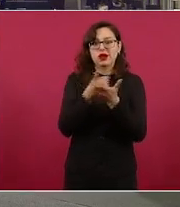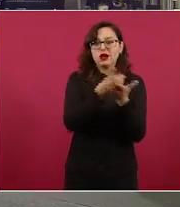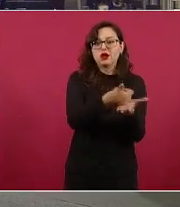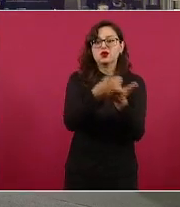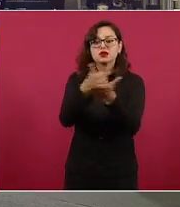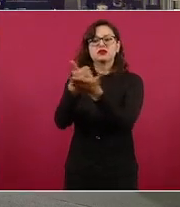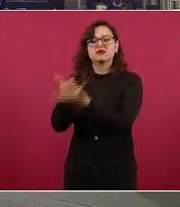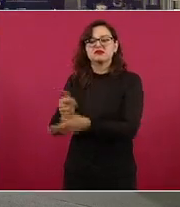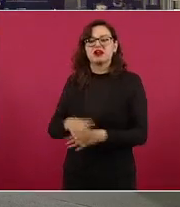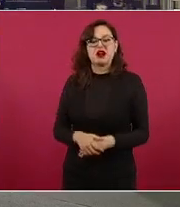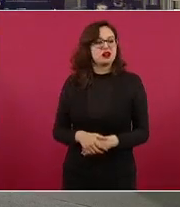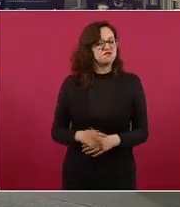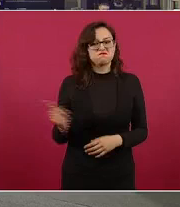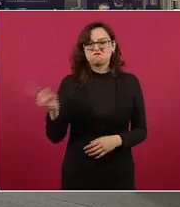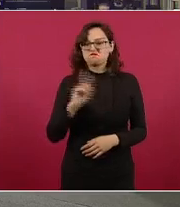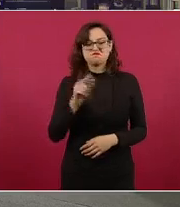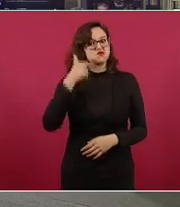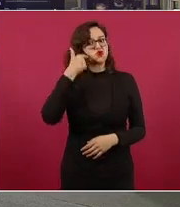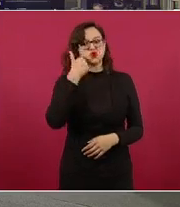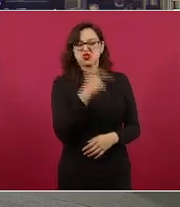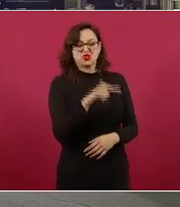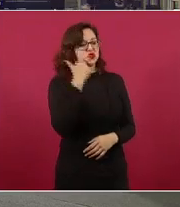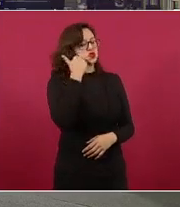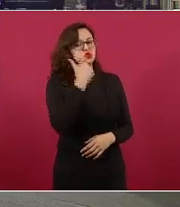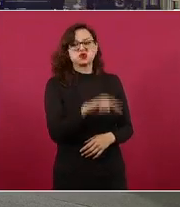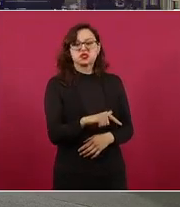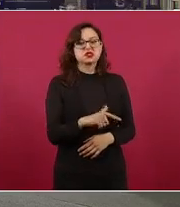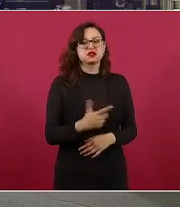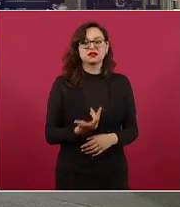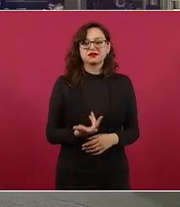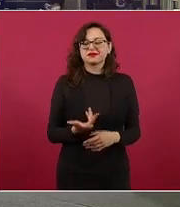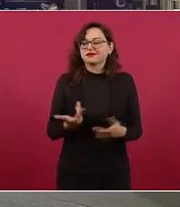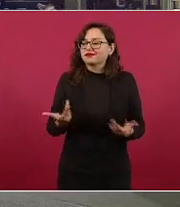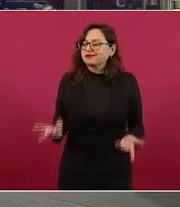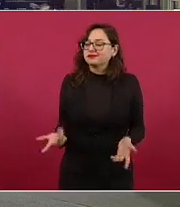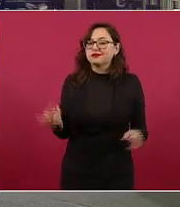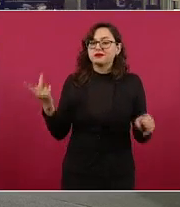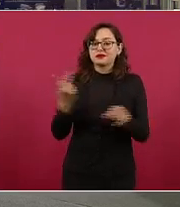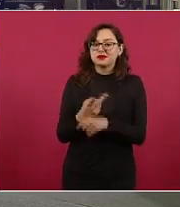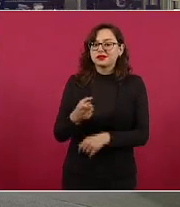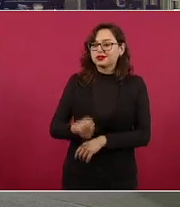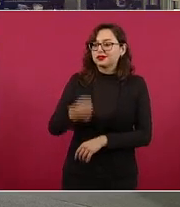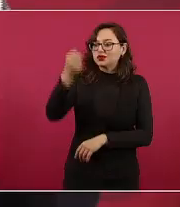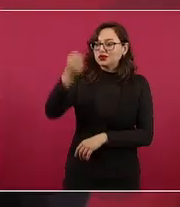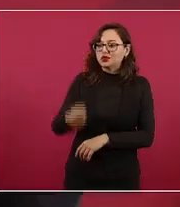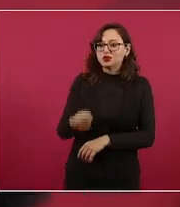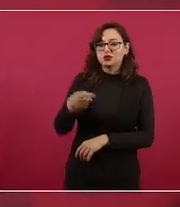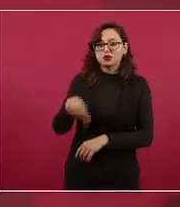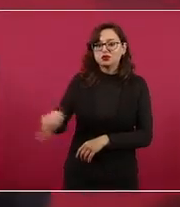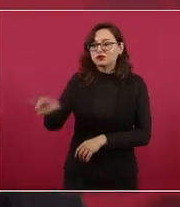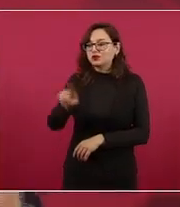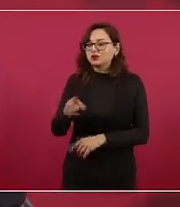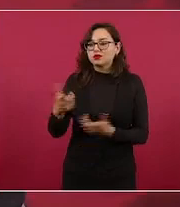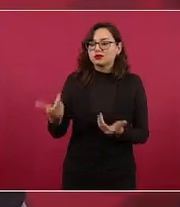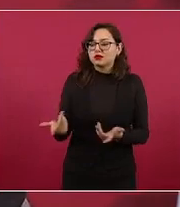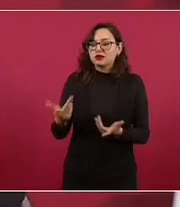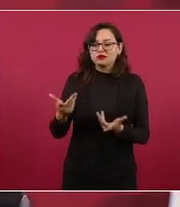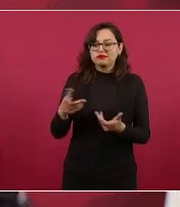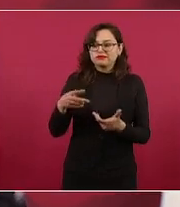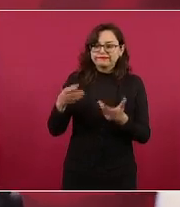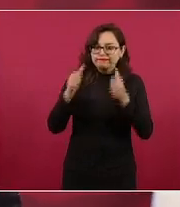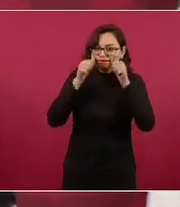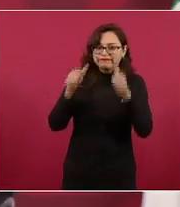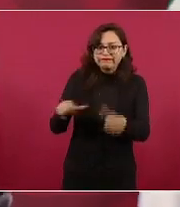ya lo hemos dicho el sureste se quedó en el abandono y lo único que creció